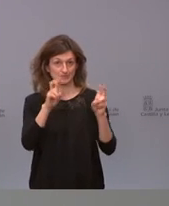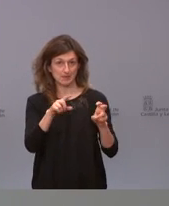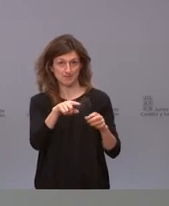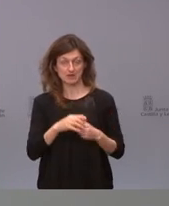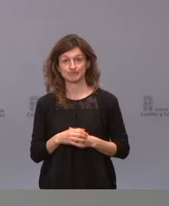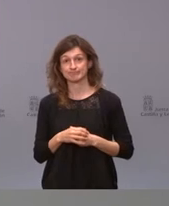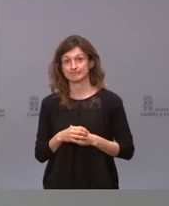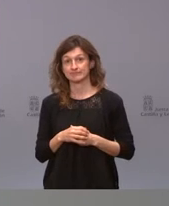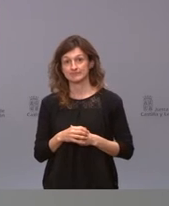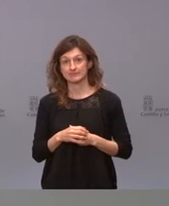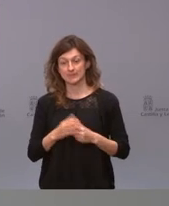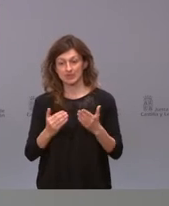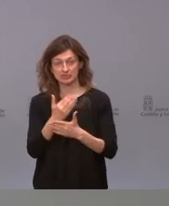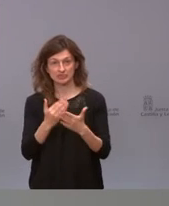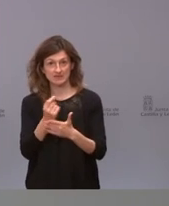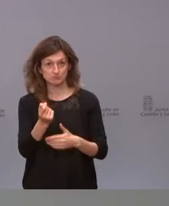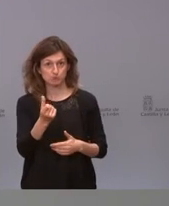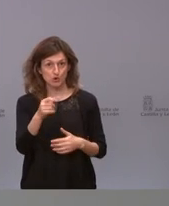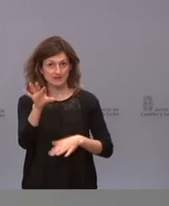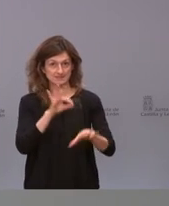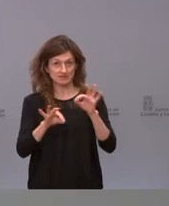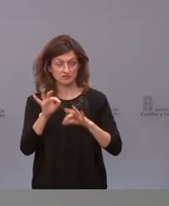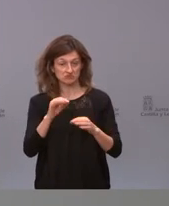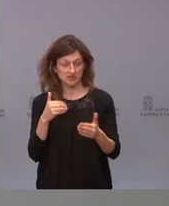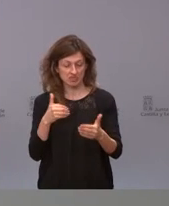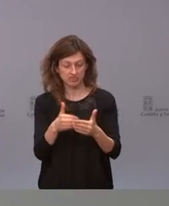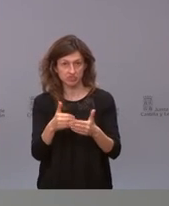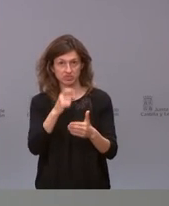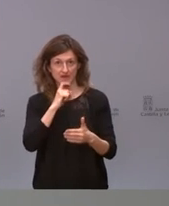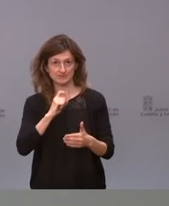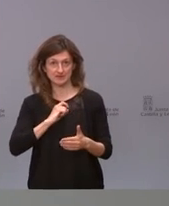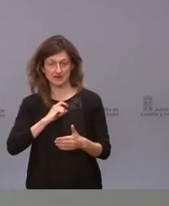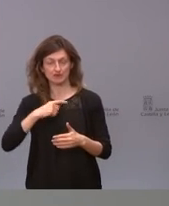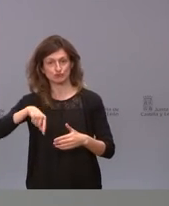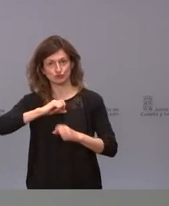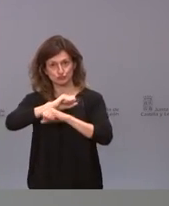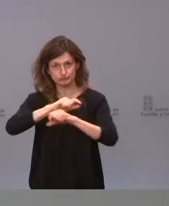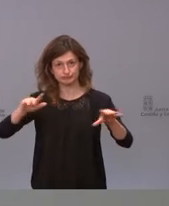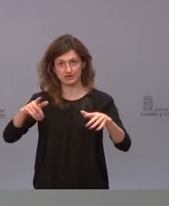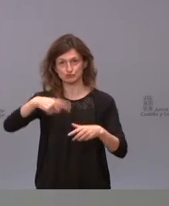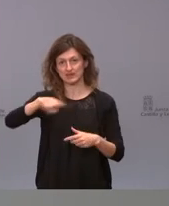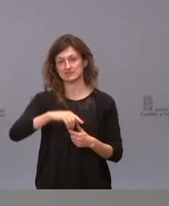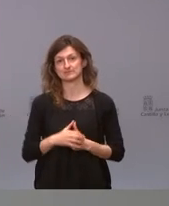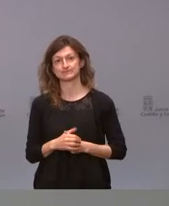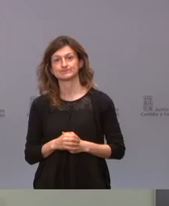no tiene muchos días para tomar la decisión con lo cual nos lo comunicarán y nosotros se lo comunicaremos a ustedes